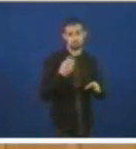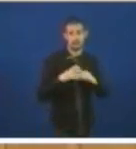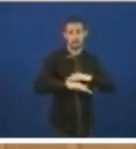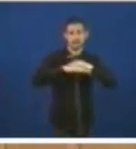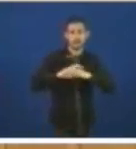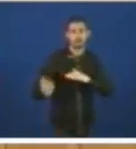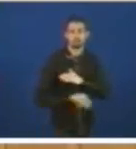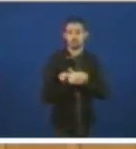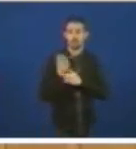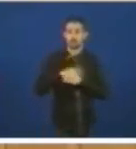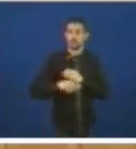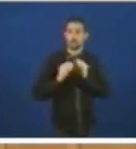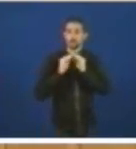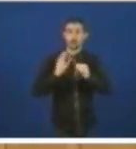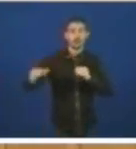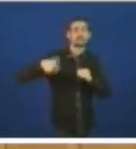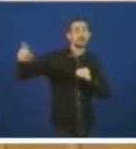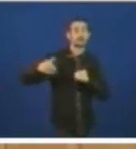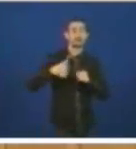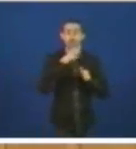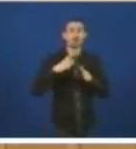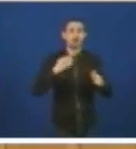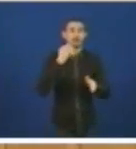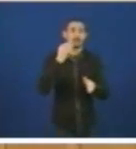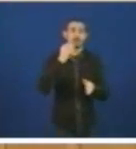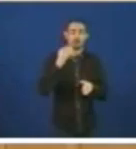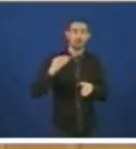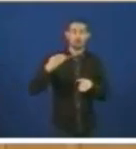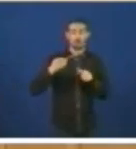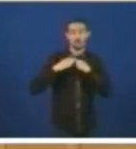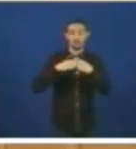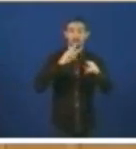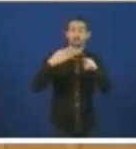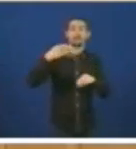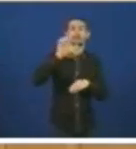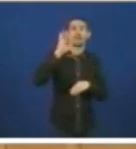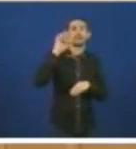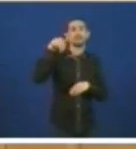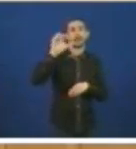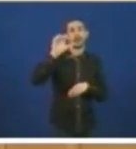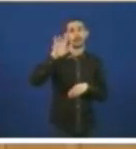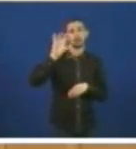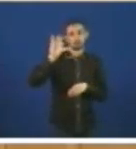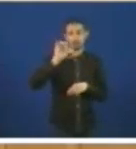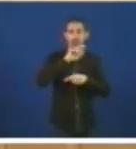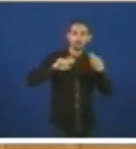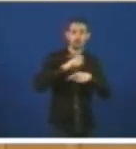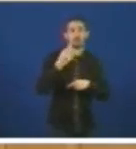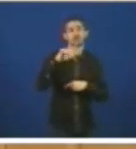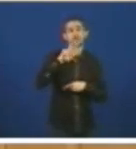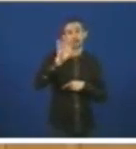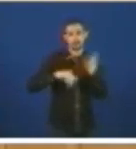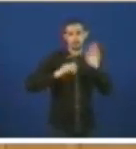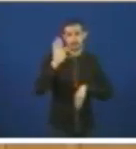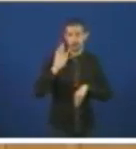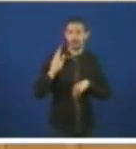repárase nos esteleros de Ría de Ferrol máis de 20, entre 20 e 30 metaneiros ao ano, perfectamente a navegación vai evoluindo